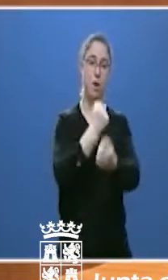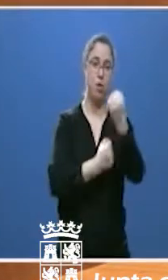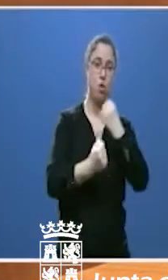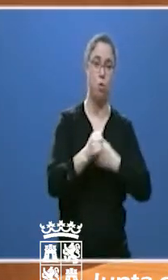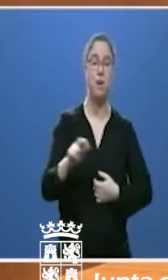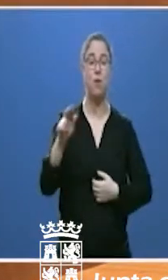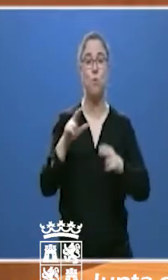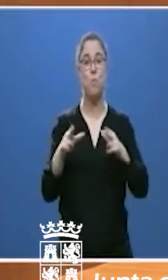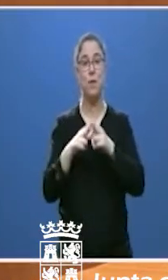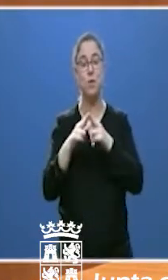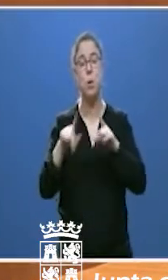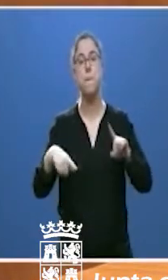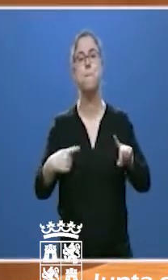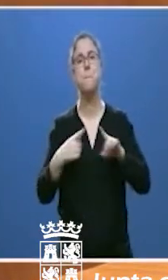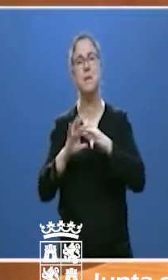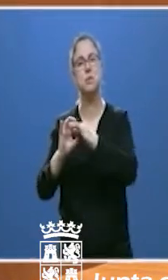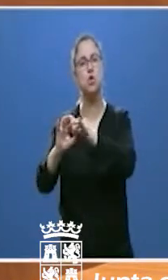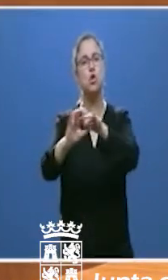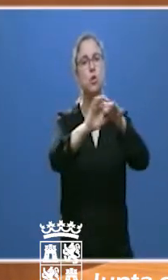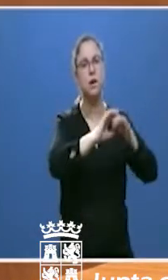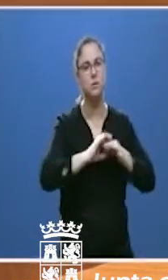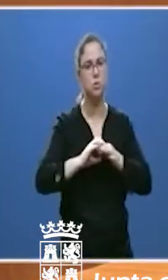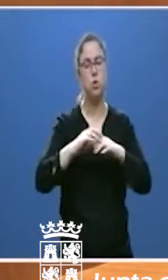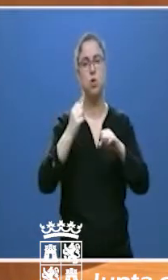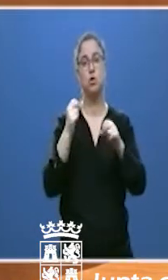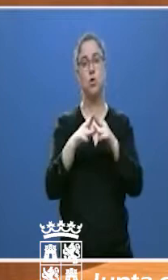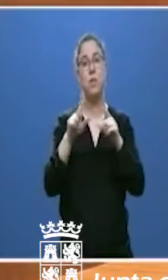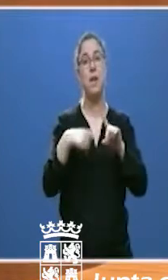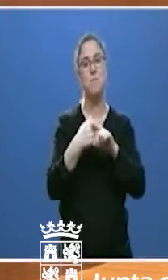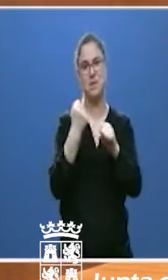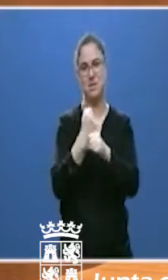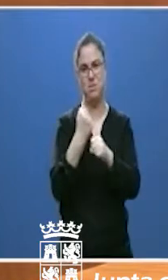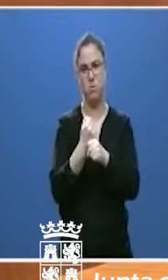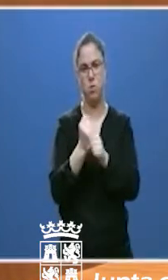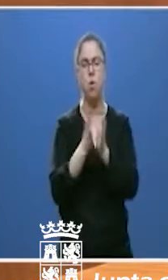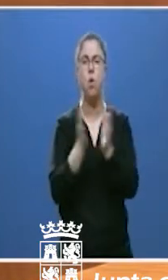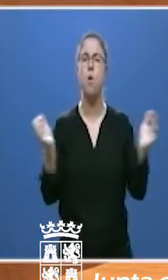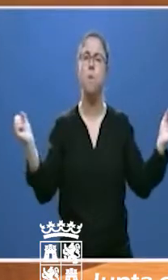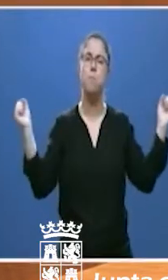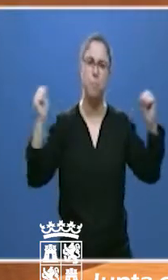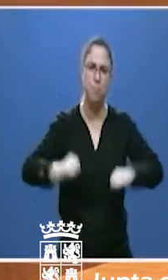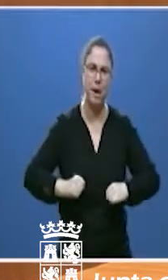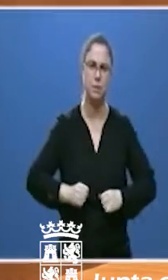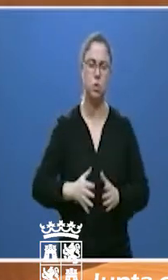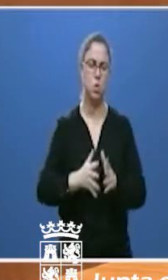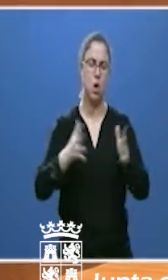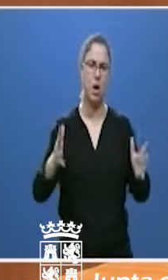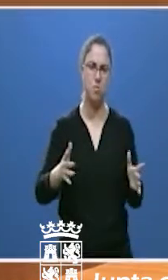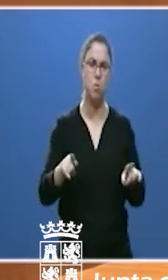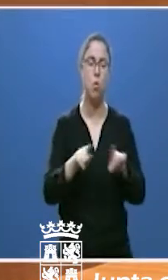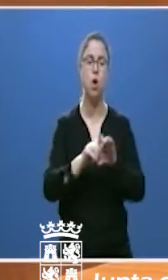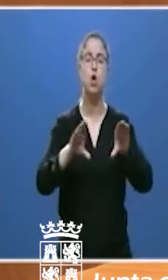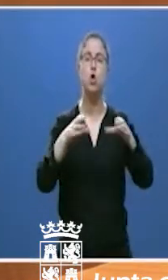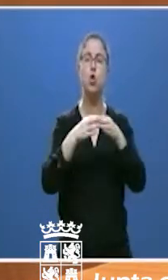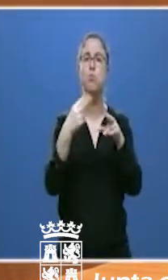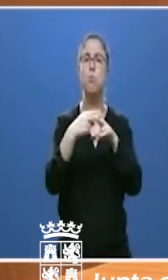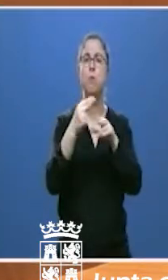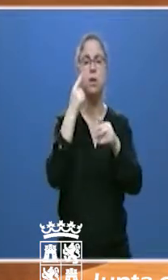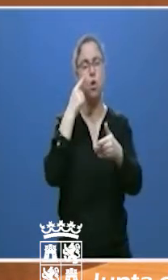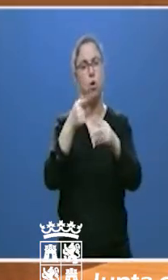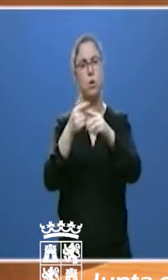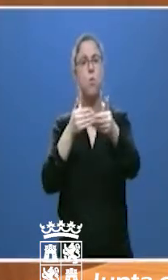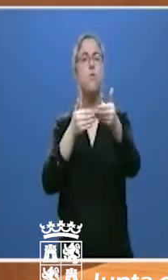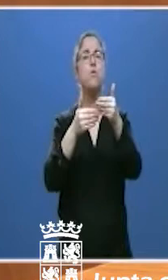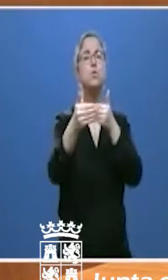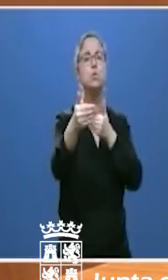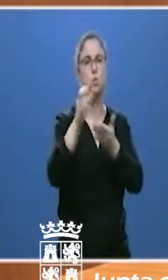cohesión social y por el empleo. Hablo de un pacto amplio con los grupos políticos para el futuro de Castilla